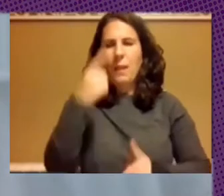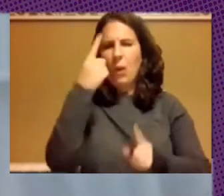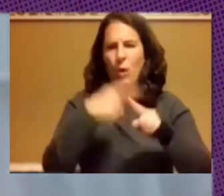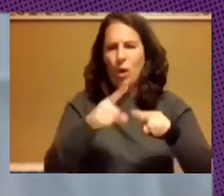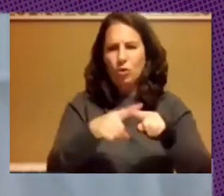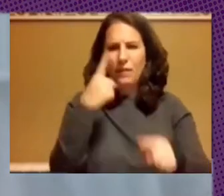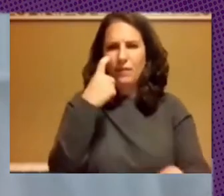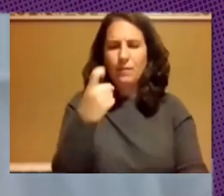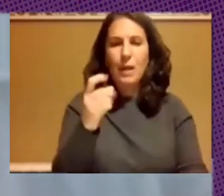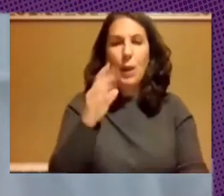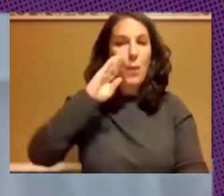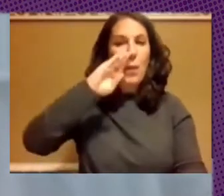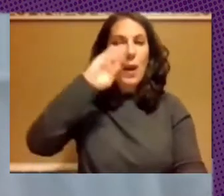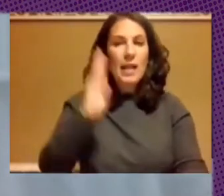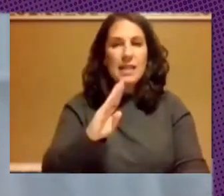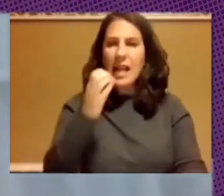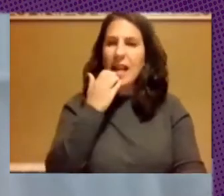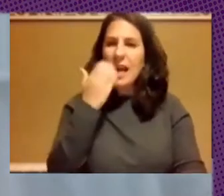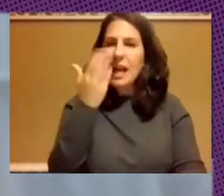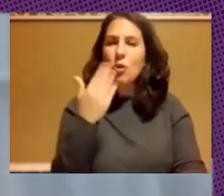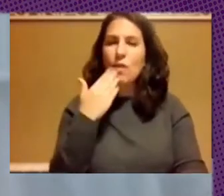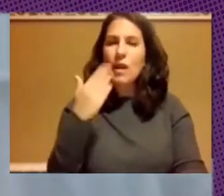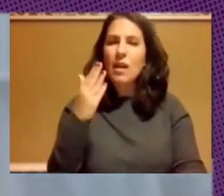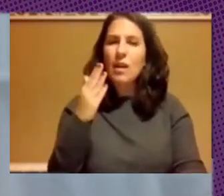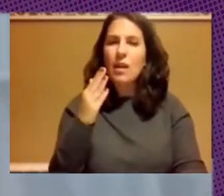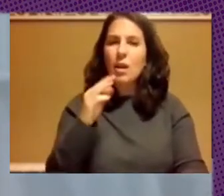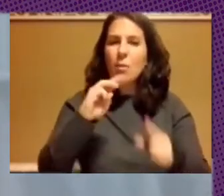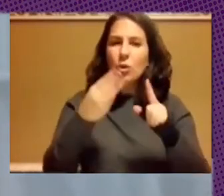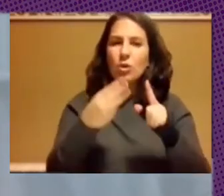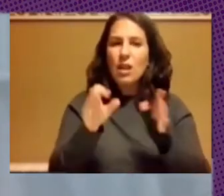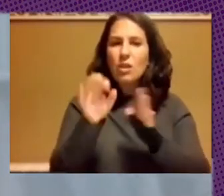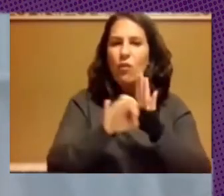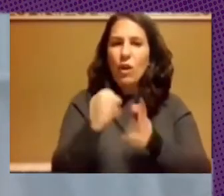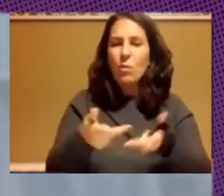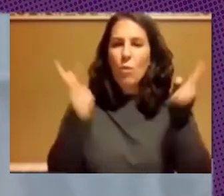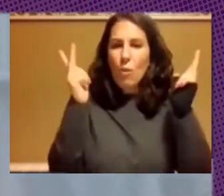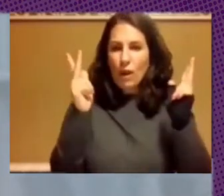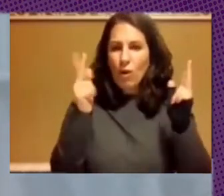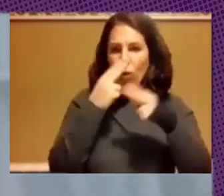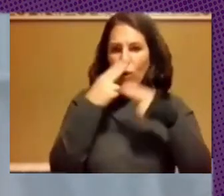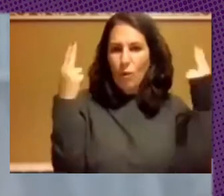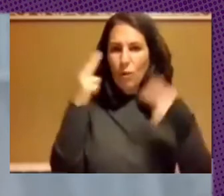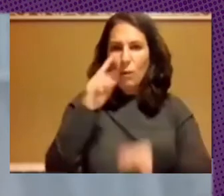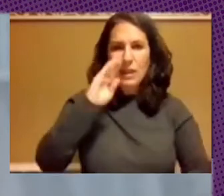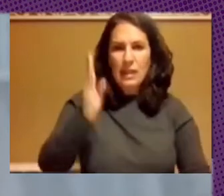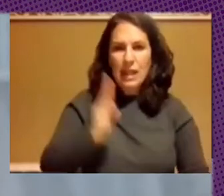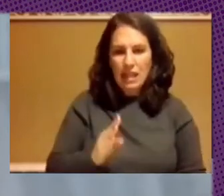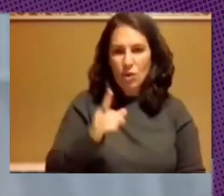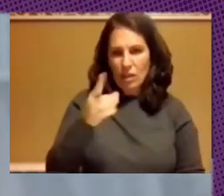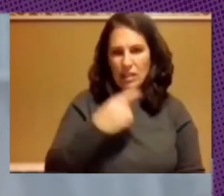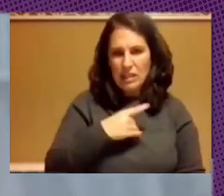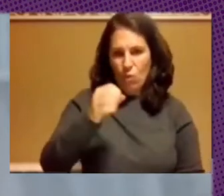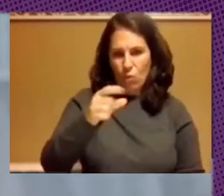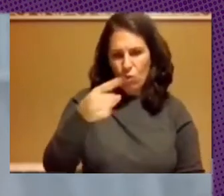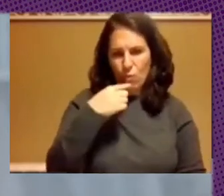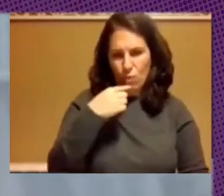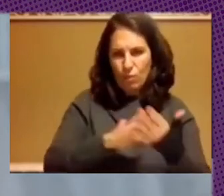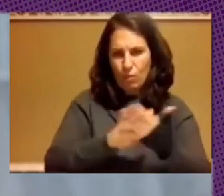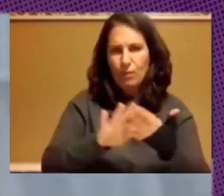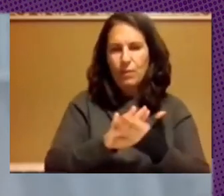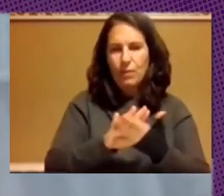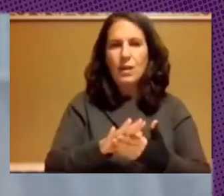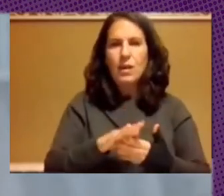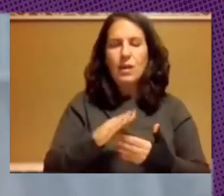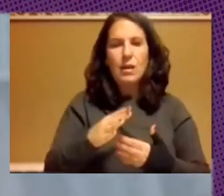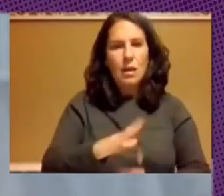Brasil hay un ejemplo del portal software software público brasileño que David podrá hablar eso fue una interacción